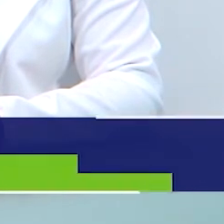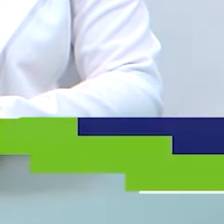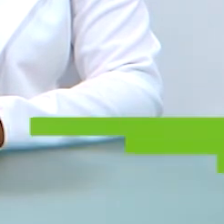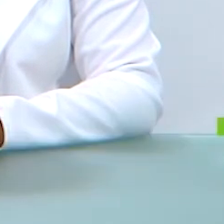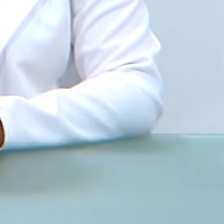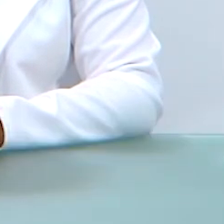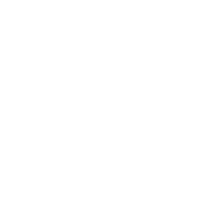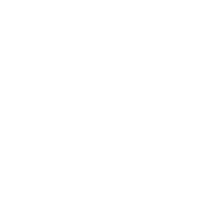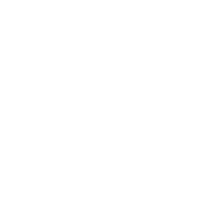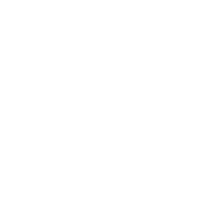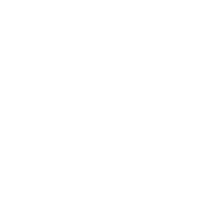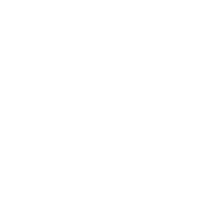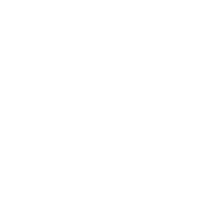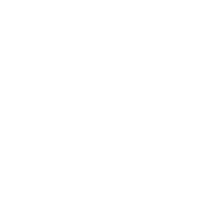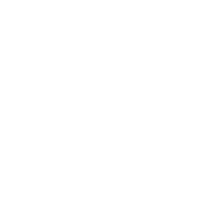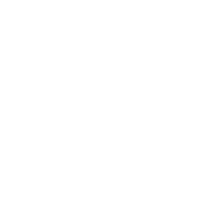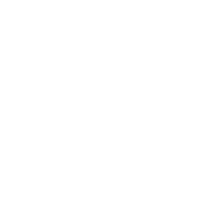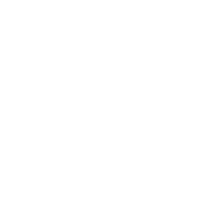gracias.